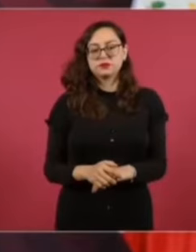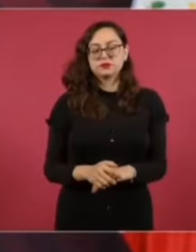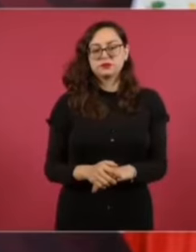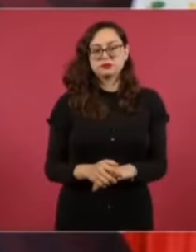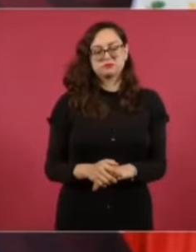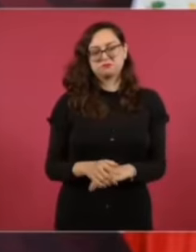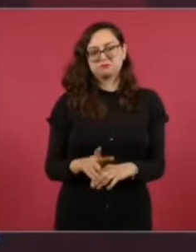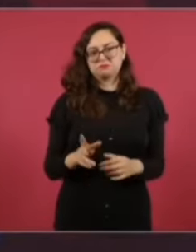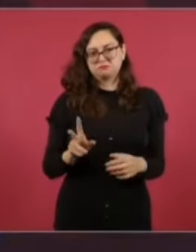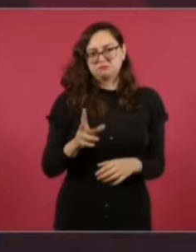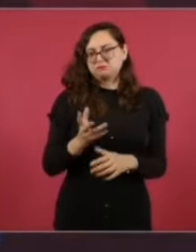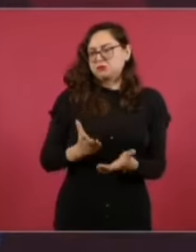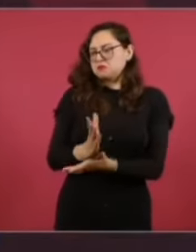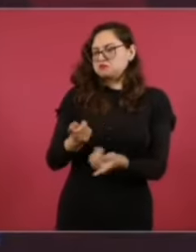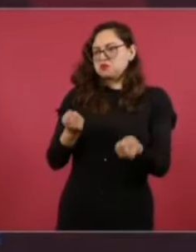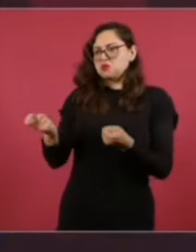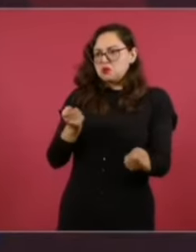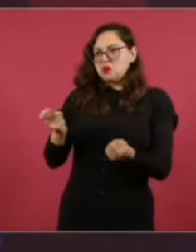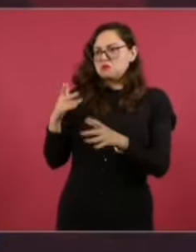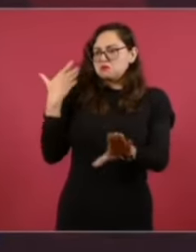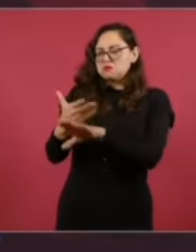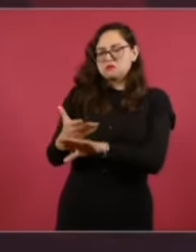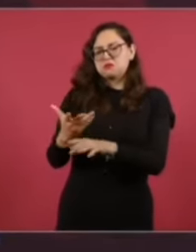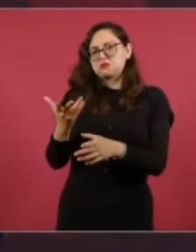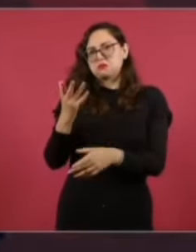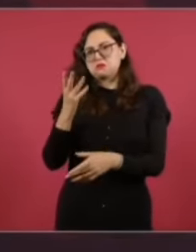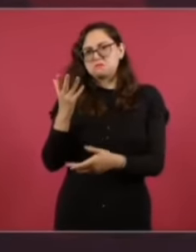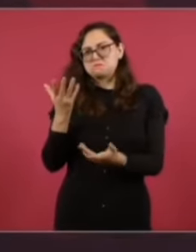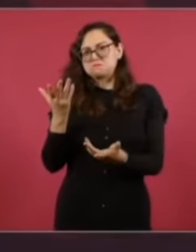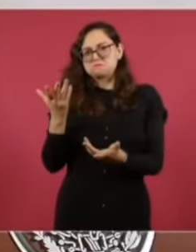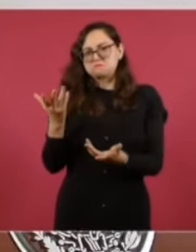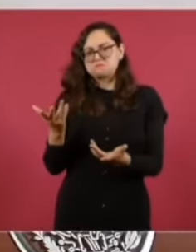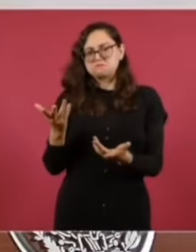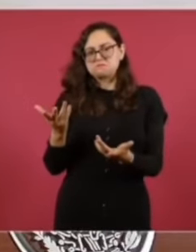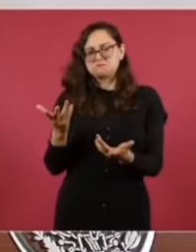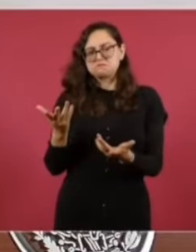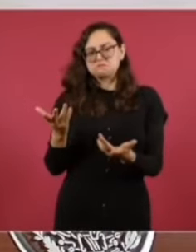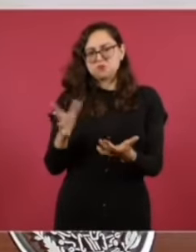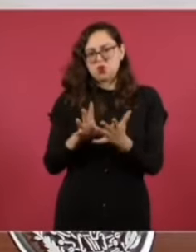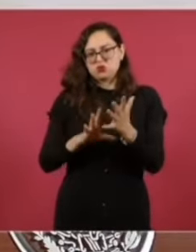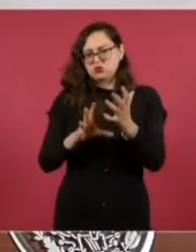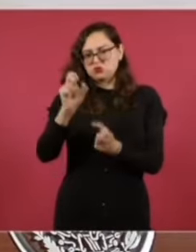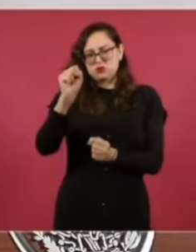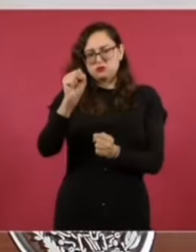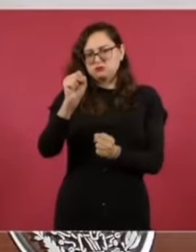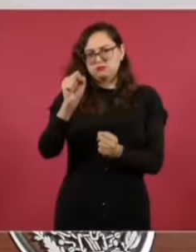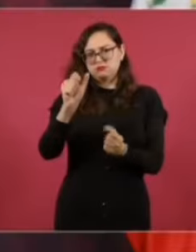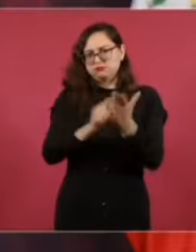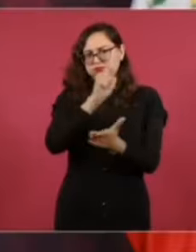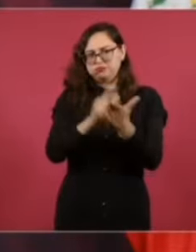Es una intromisión. Es violatorio de nuestra Constitución.